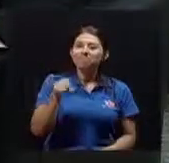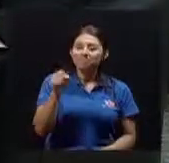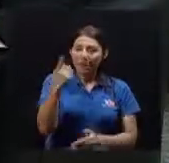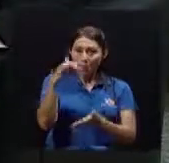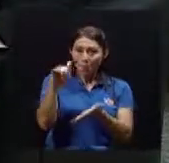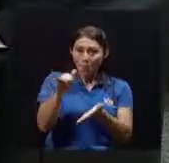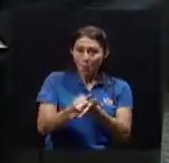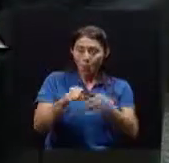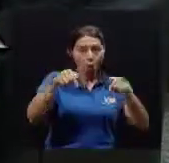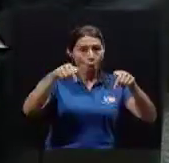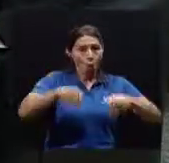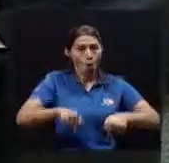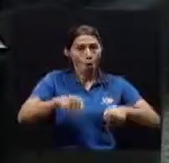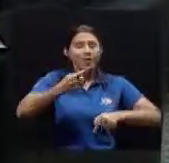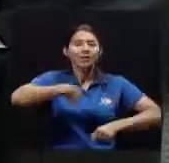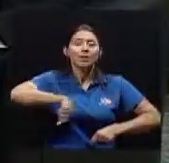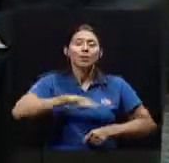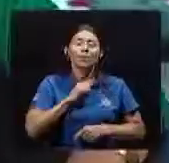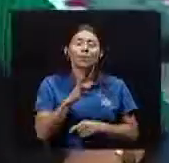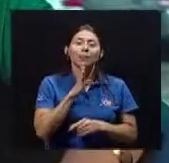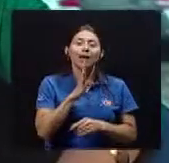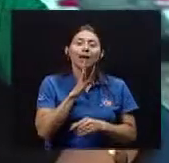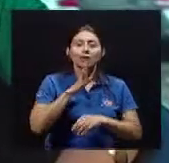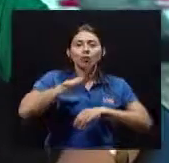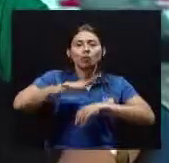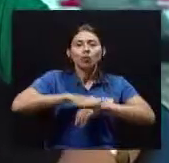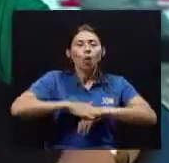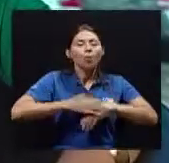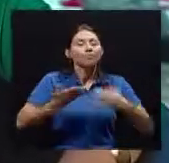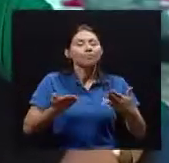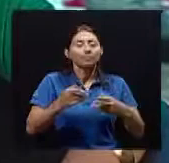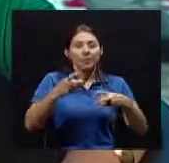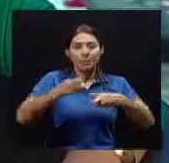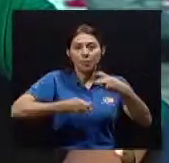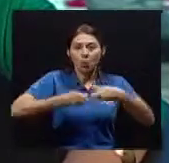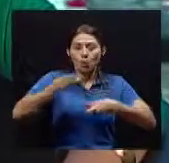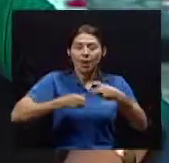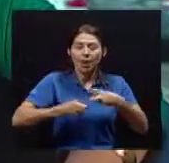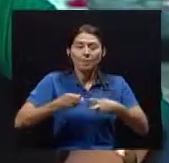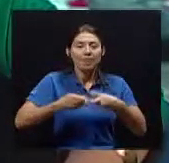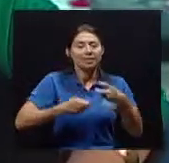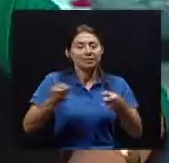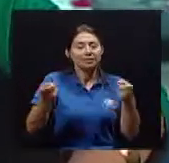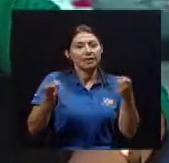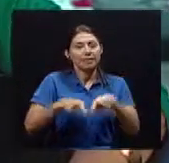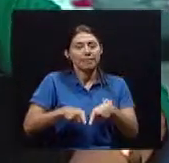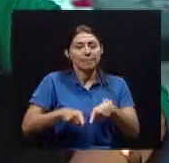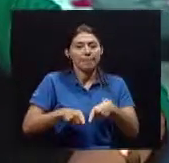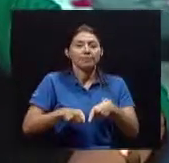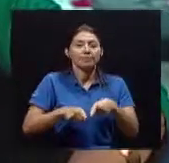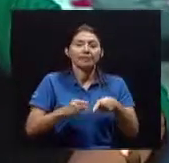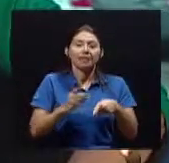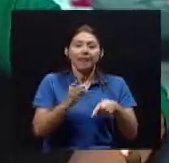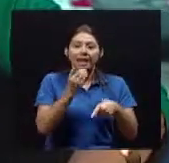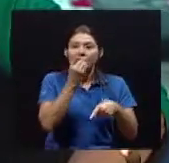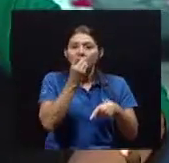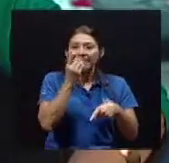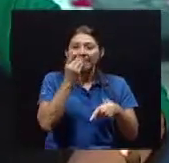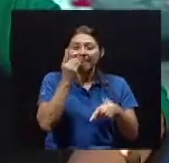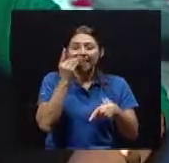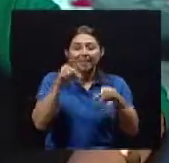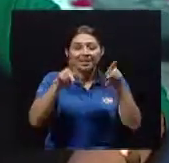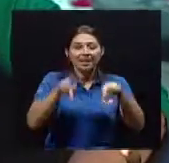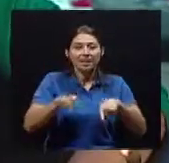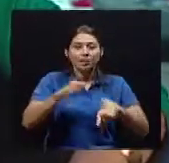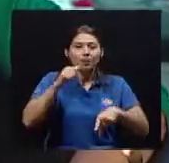es por eso Que el día de hoy Vamos a conversar Acerca de los problemas Más comunes Que aparecen en los dientes De